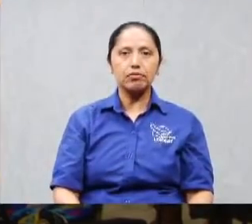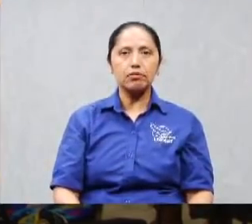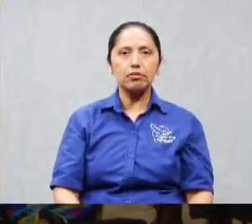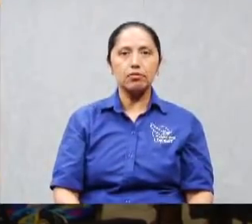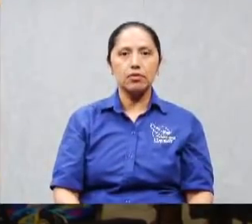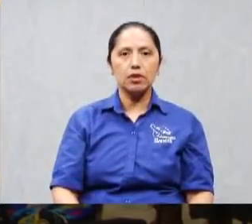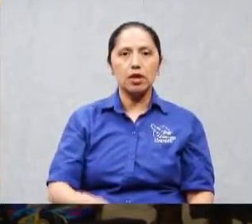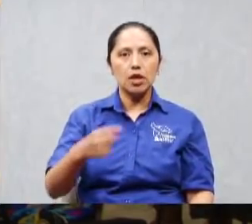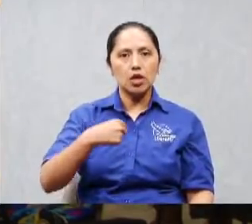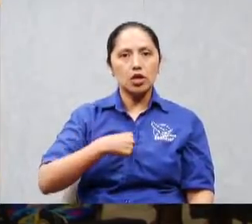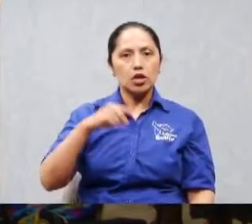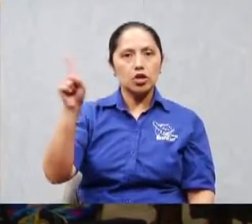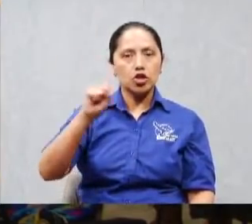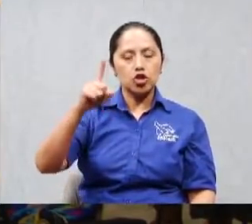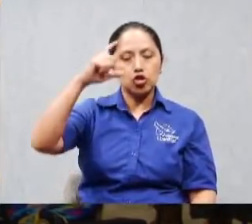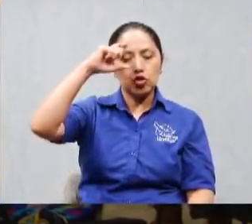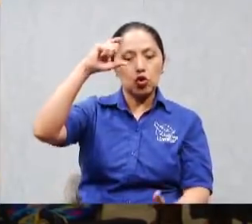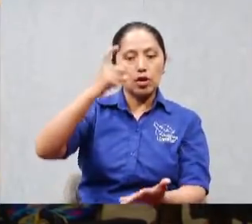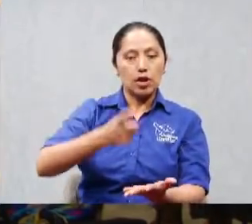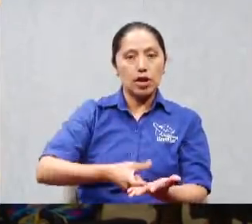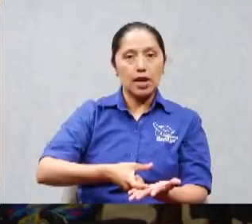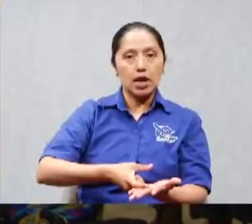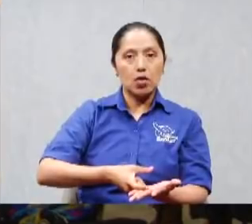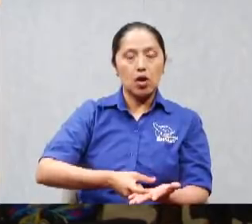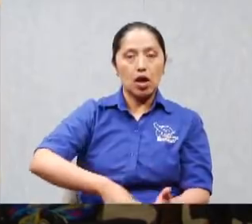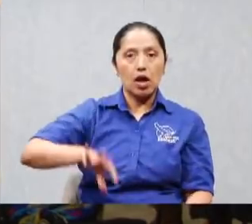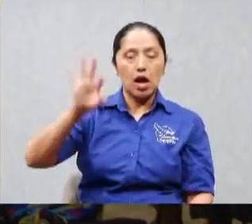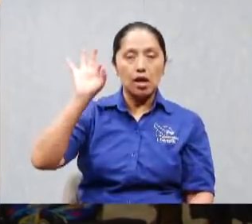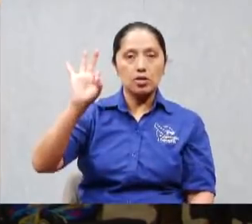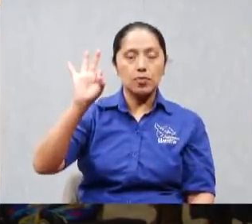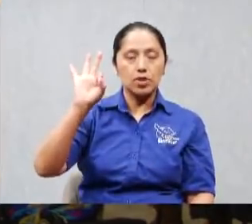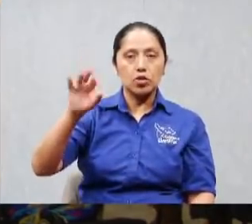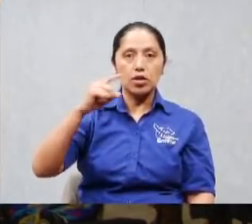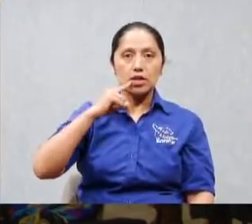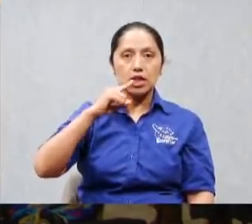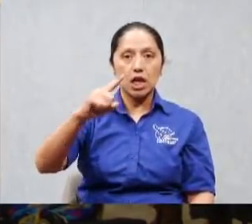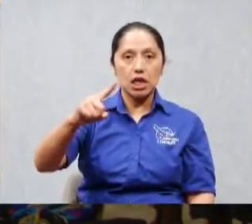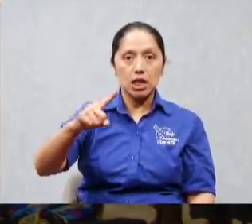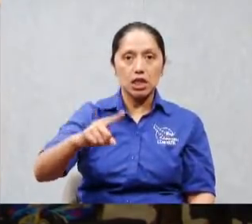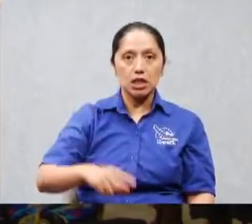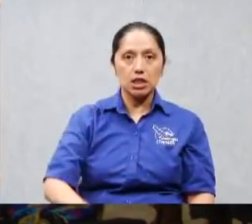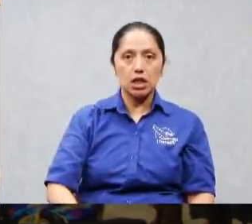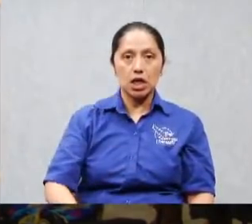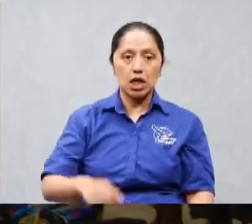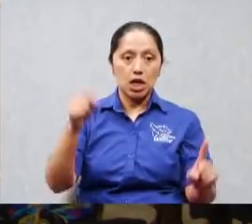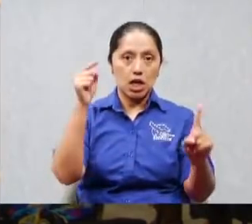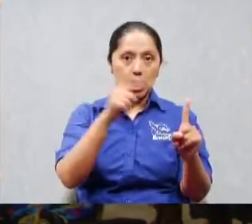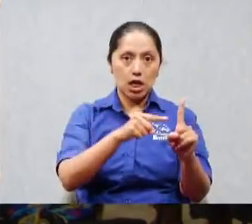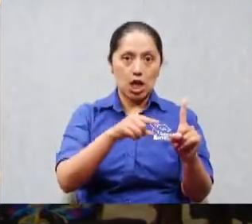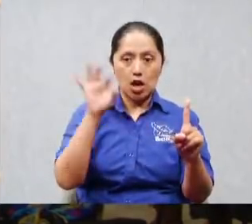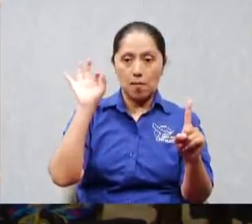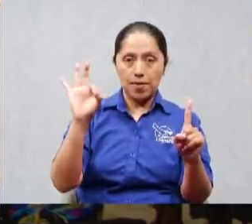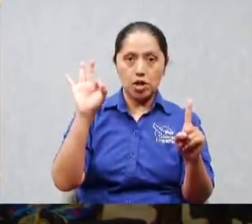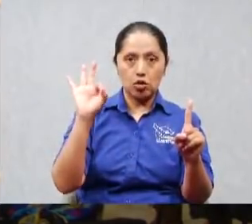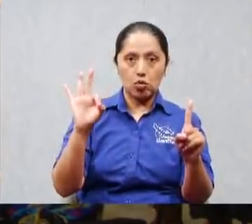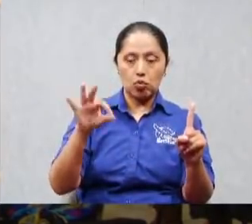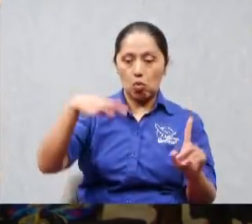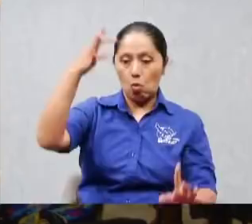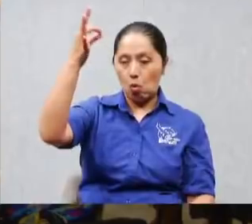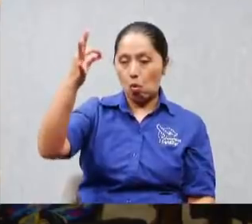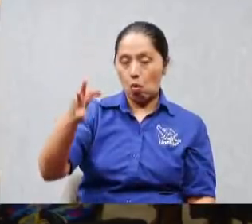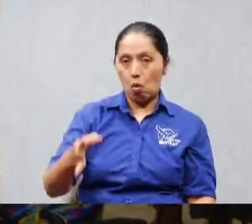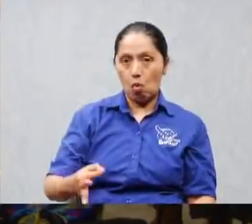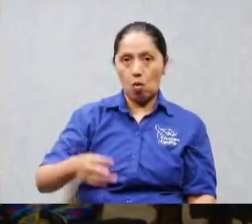oigo que me que dicen que ellos nunca han tropezado yo oí una vez a un predicador hermano que predicaba bien bonito